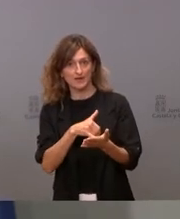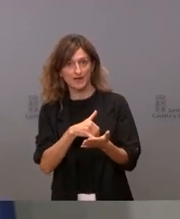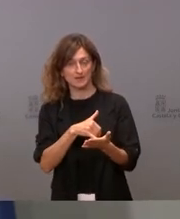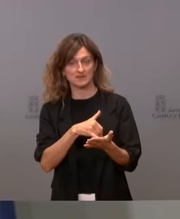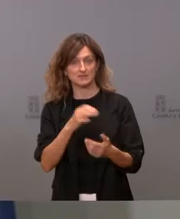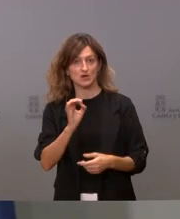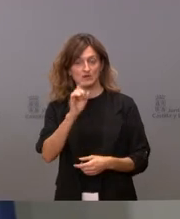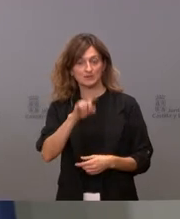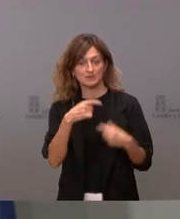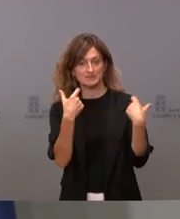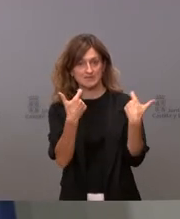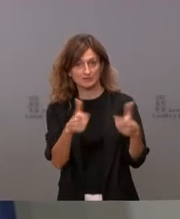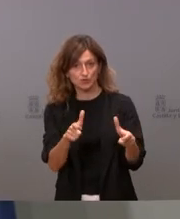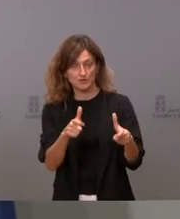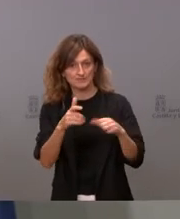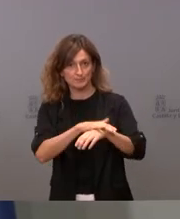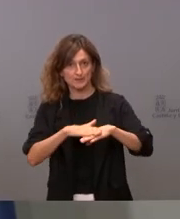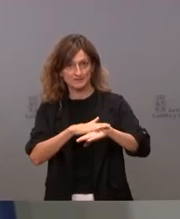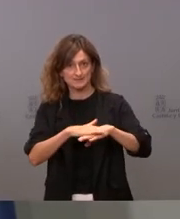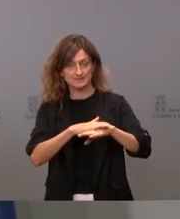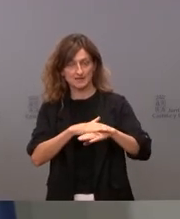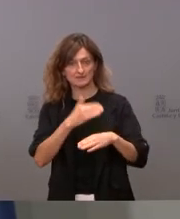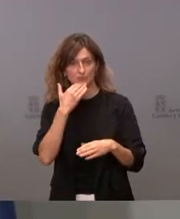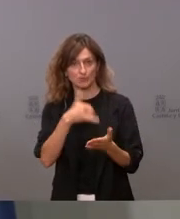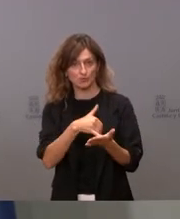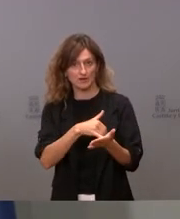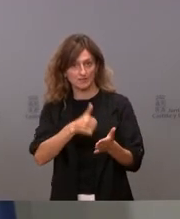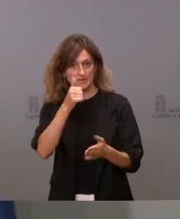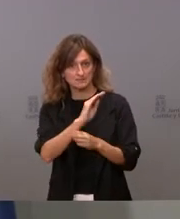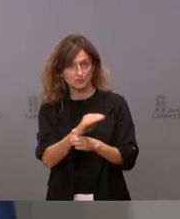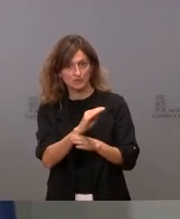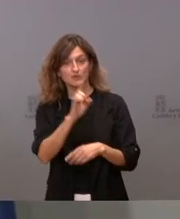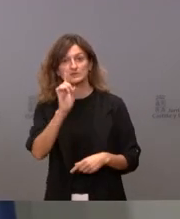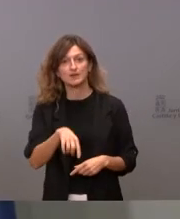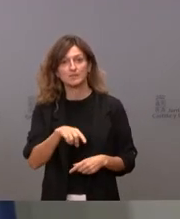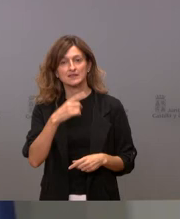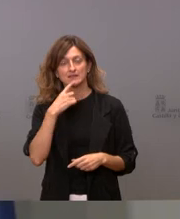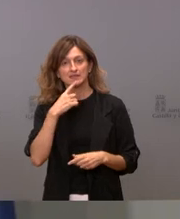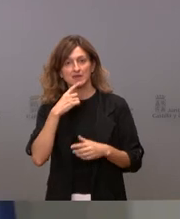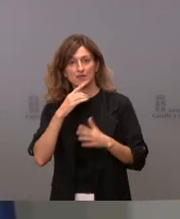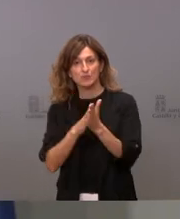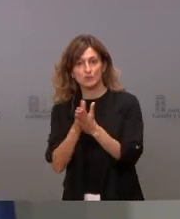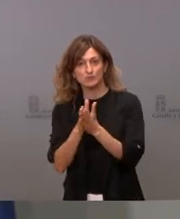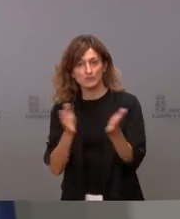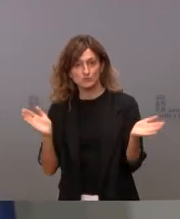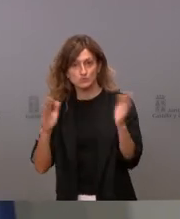a nuestros sectores esenciales, pero sobre todo la protección a los vulnerables, y la desincentivación de la búsqueda activa de